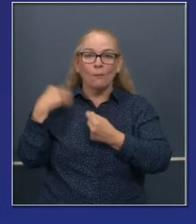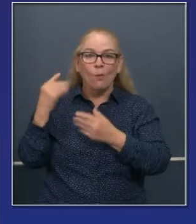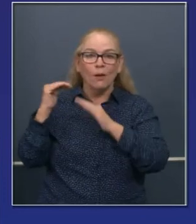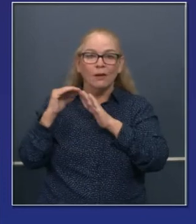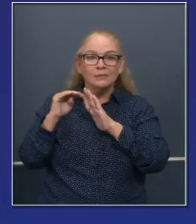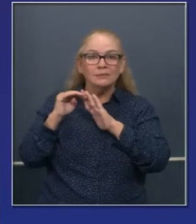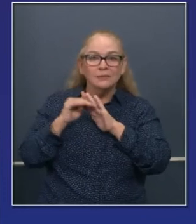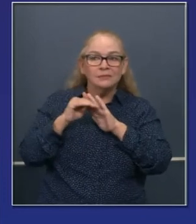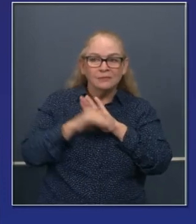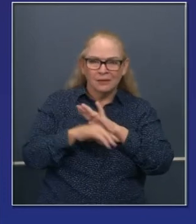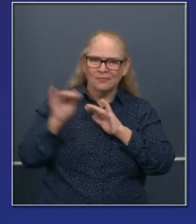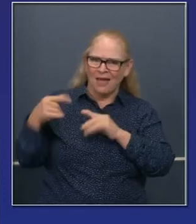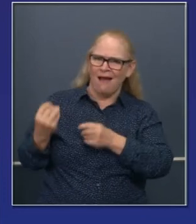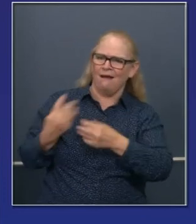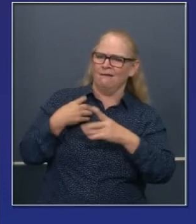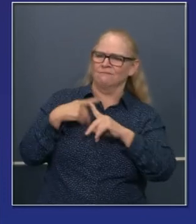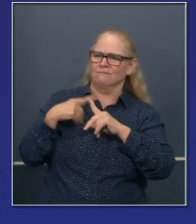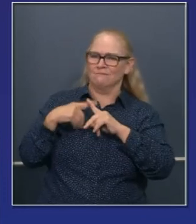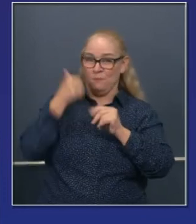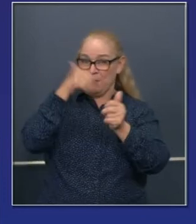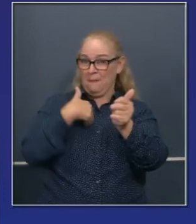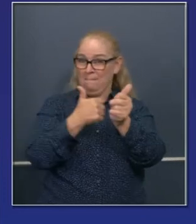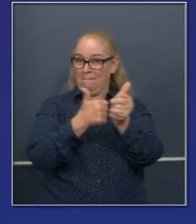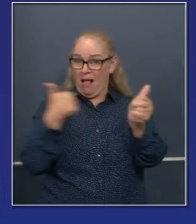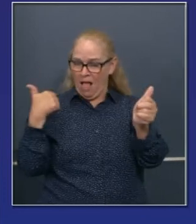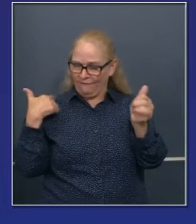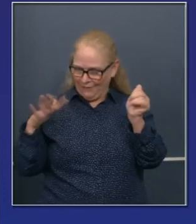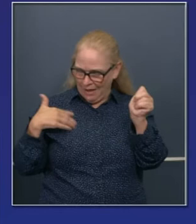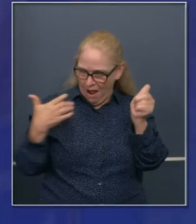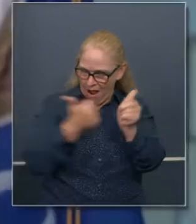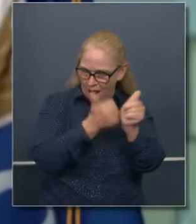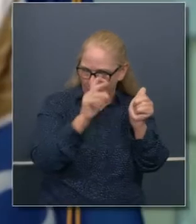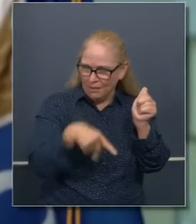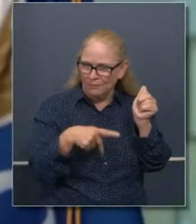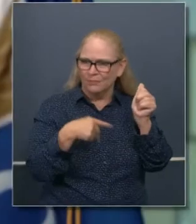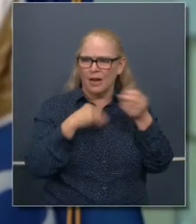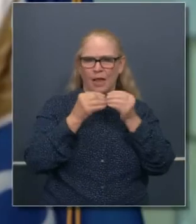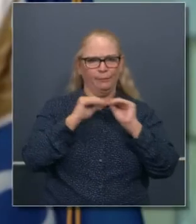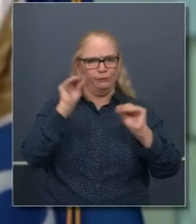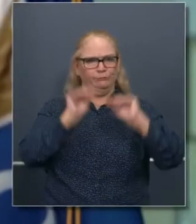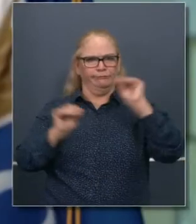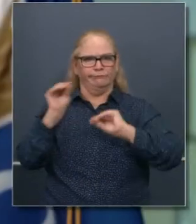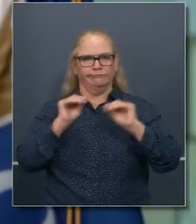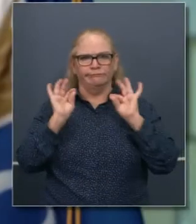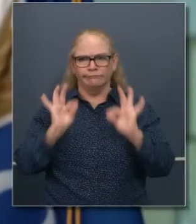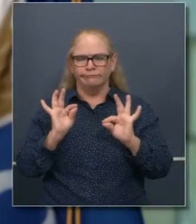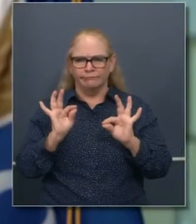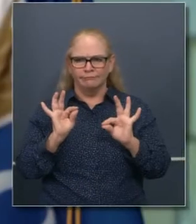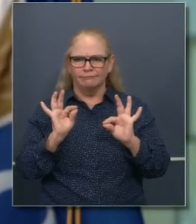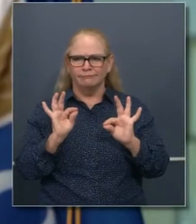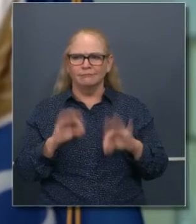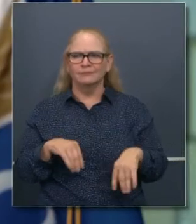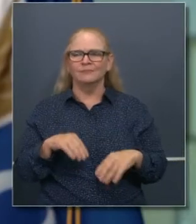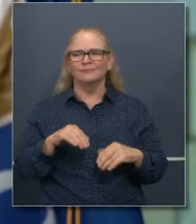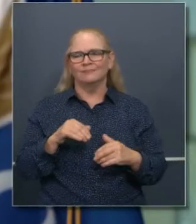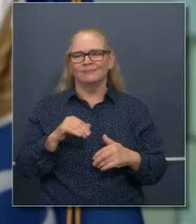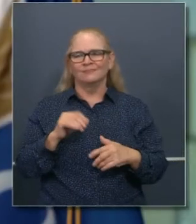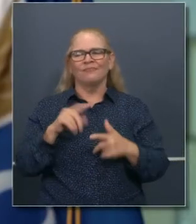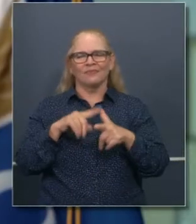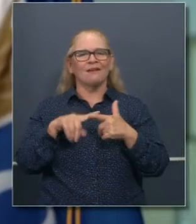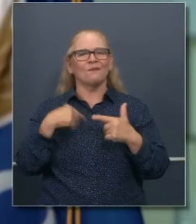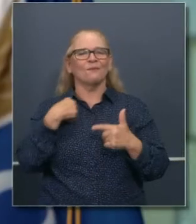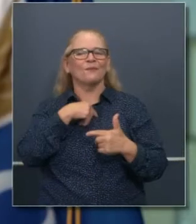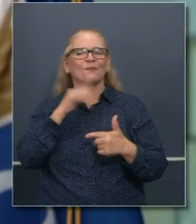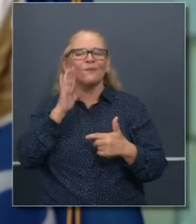los detalles de los casos acumulados. Pero también debo mencionar que hemos sido consistentes